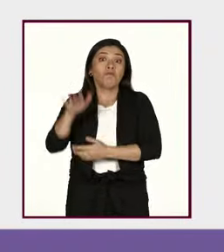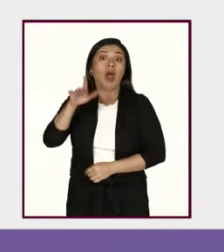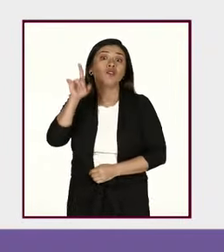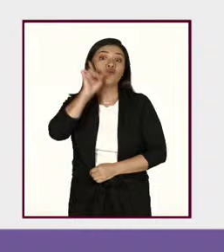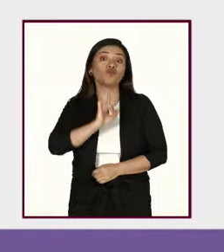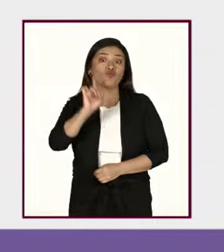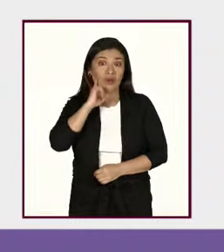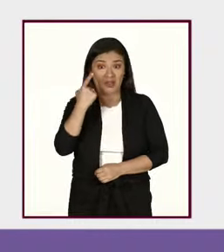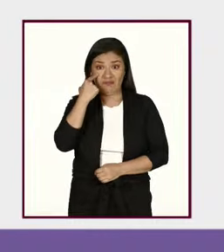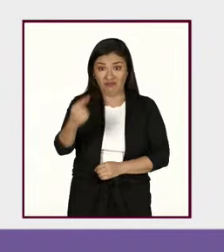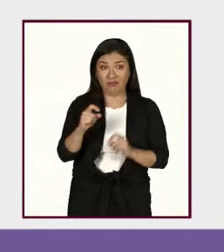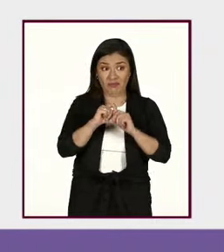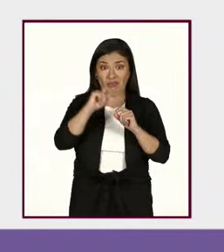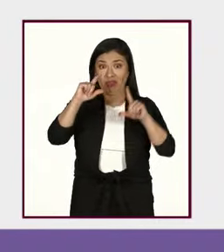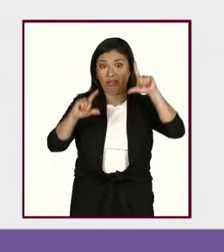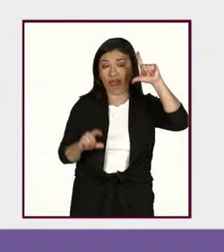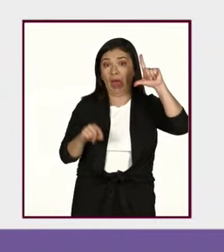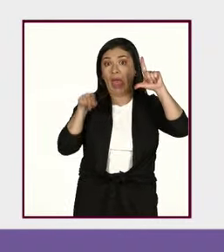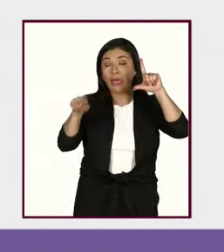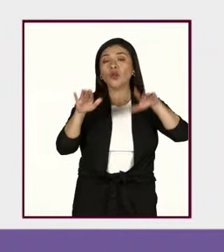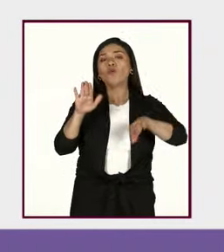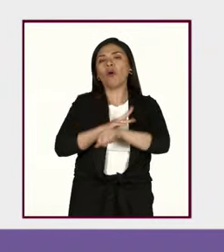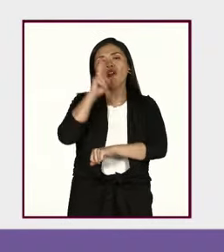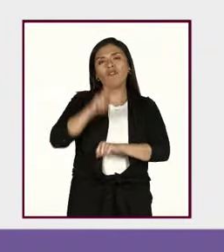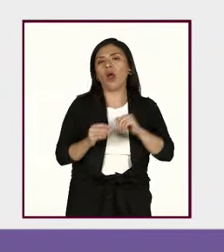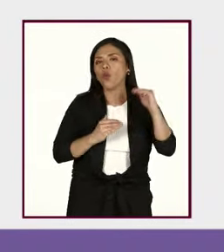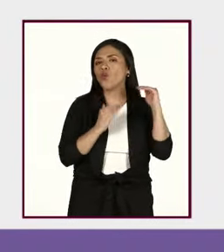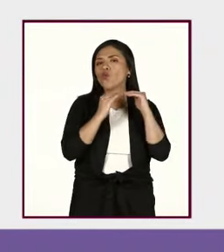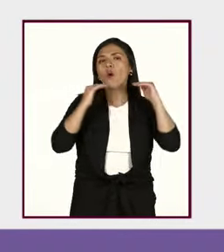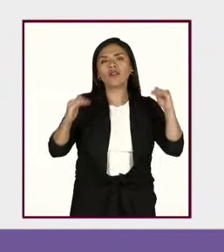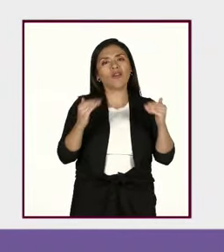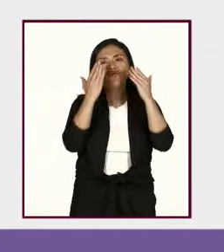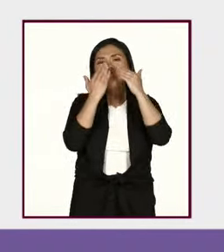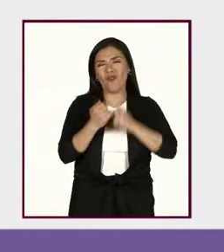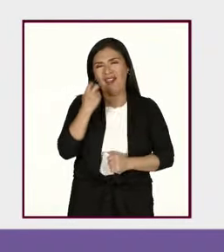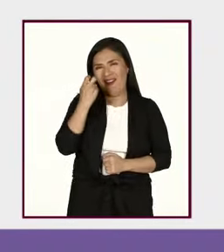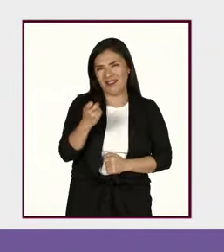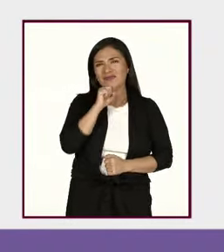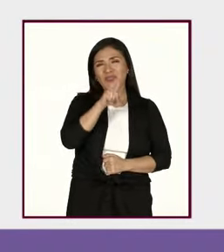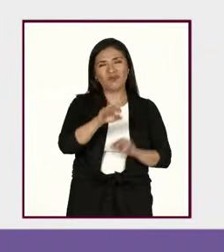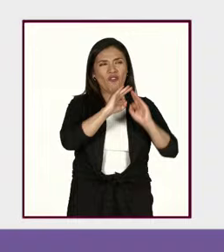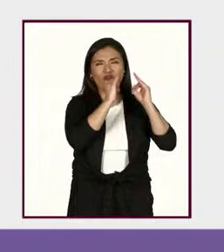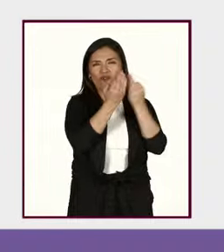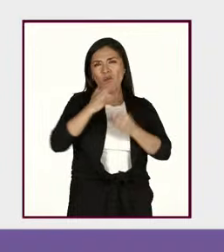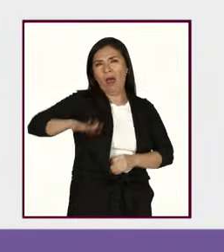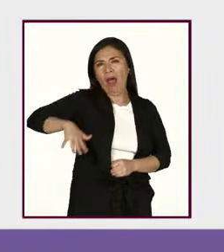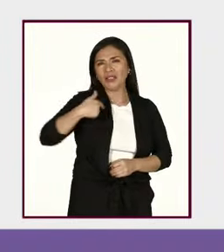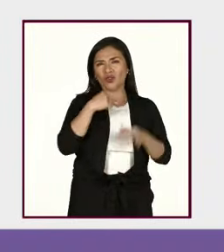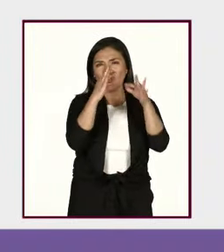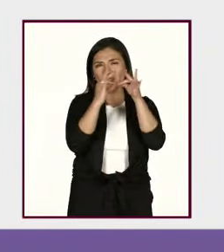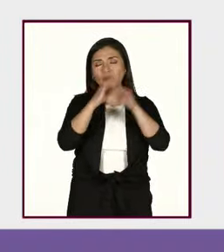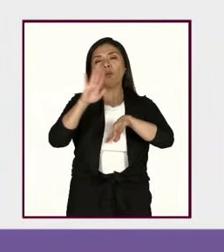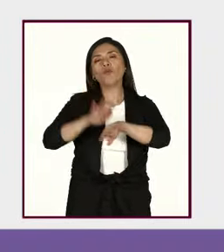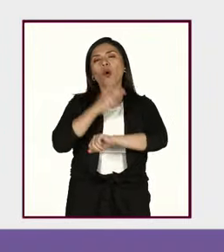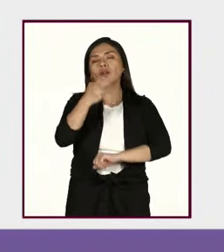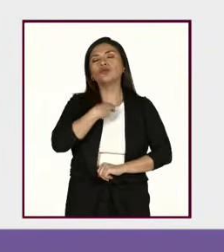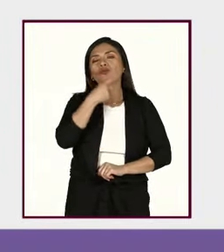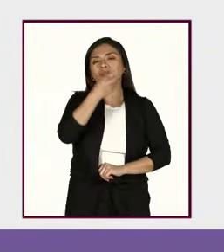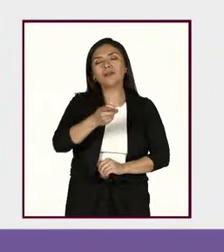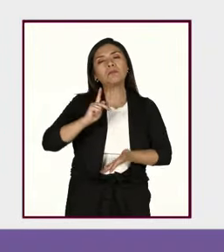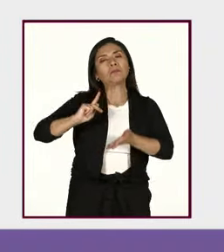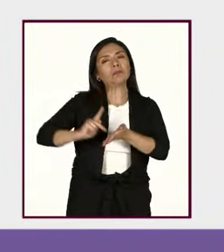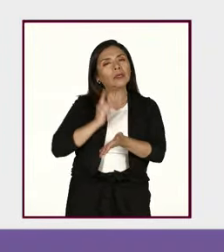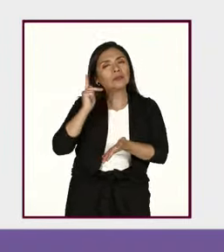muy, muy amplia y tiene su origen en la desigualdad. En esta forma que yo refería hace rato. Por eso, insisto, una